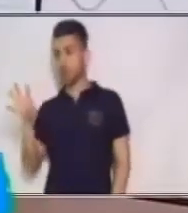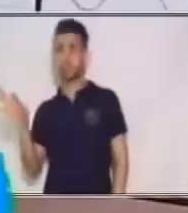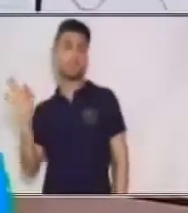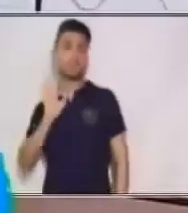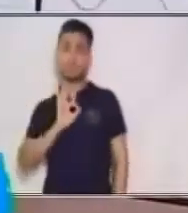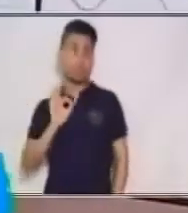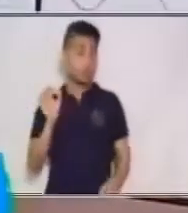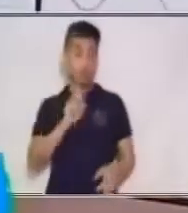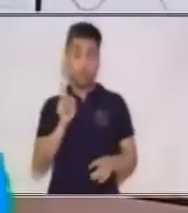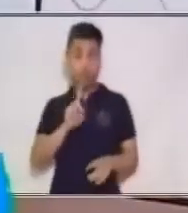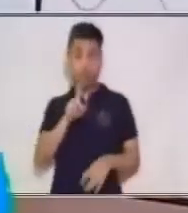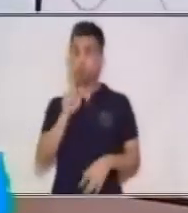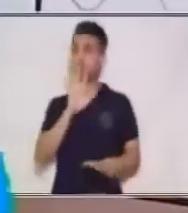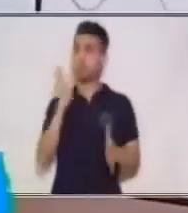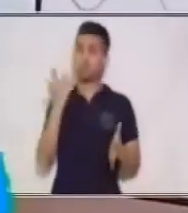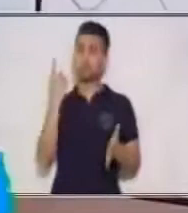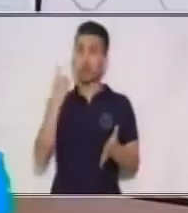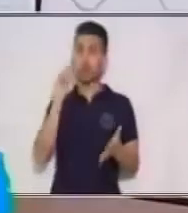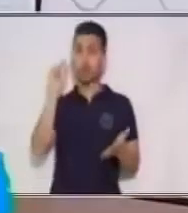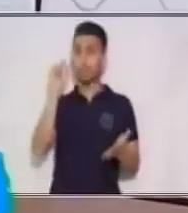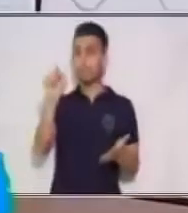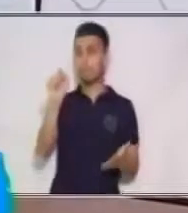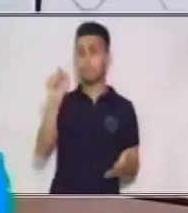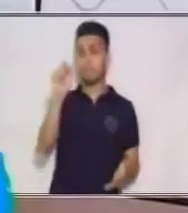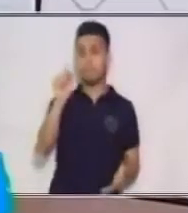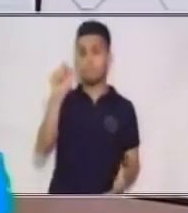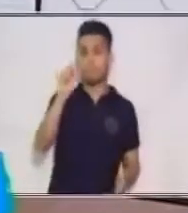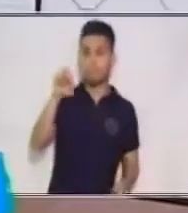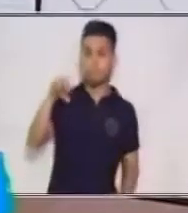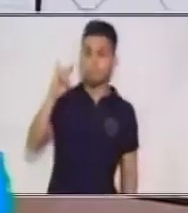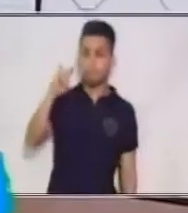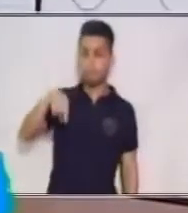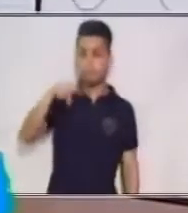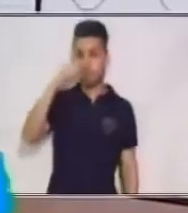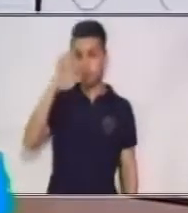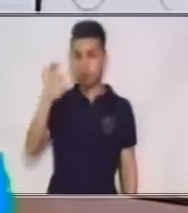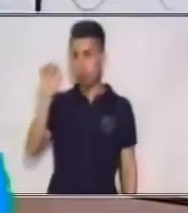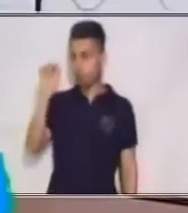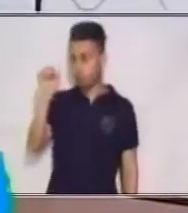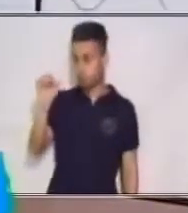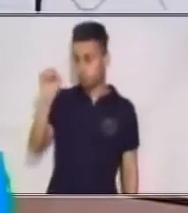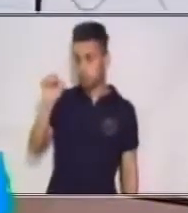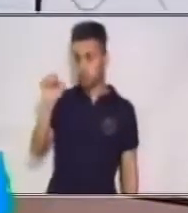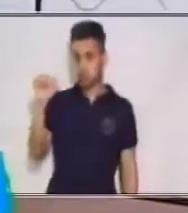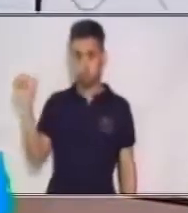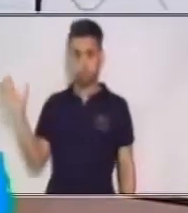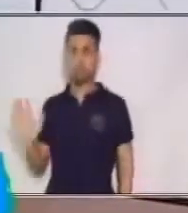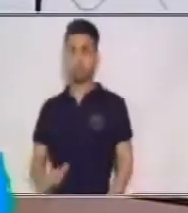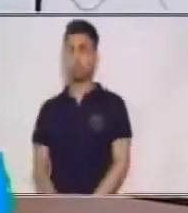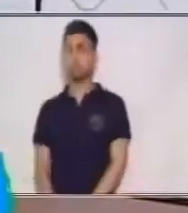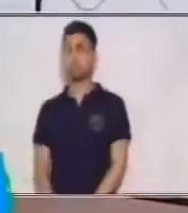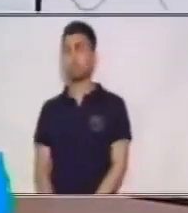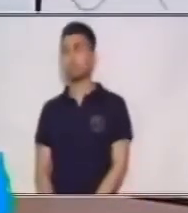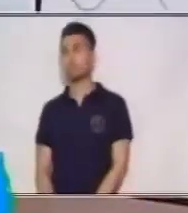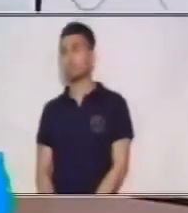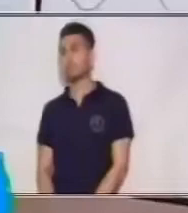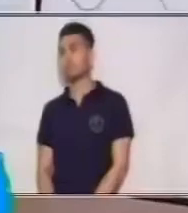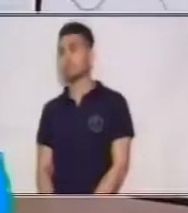colocarle un punto para dejar marcado ese punto que ya encontramos.